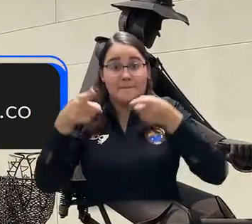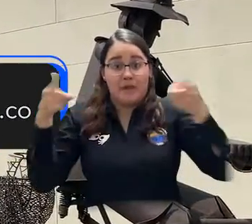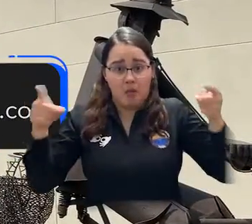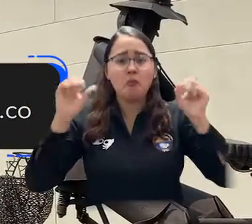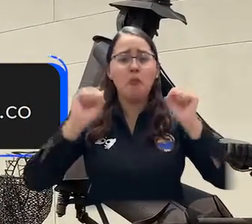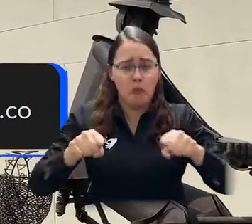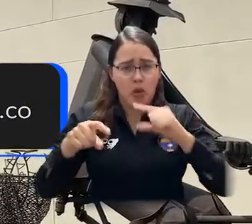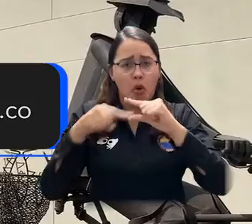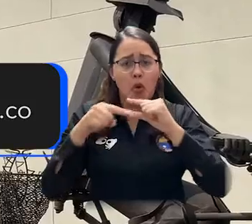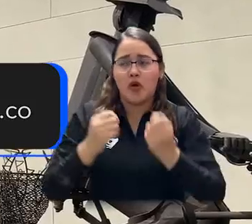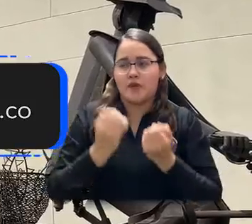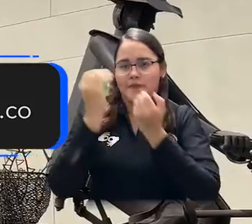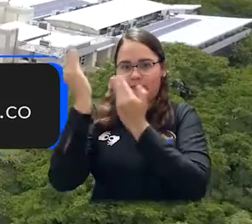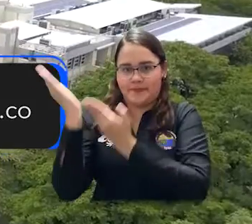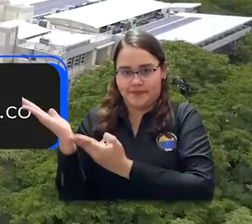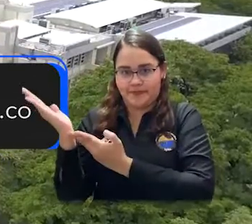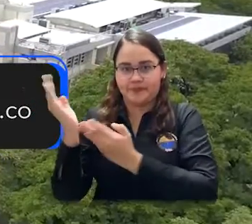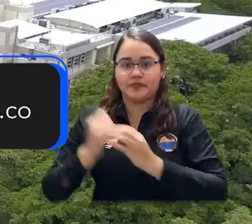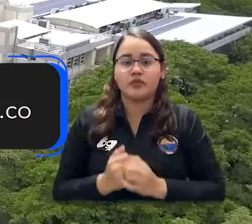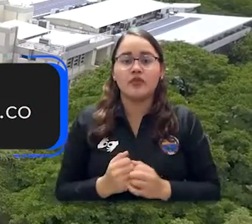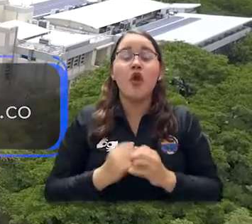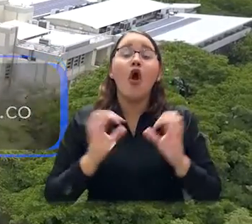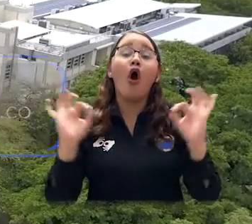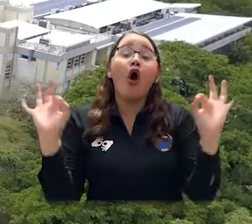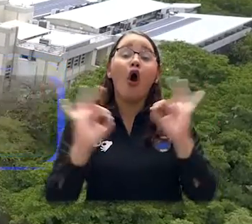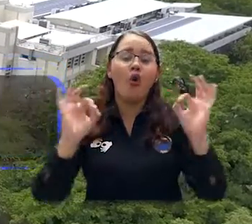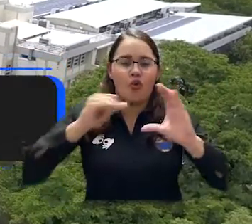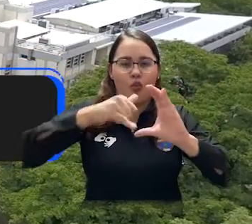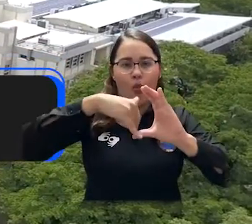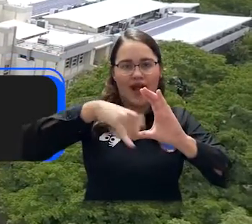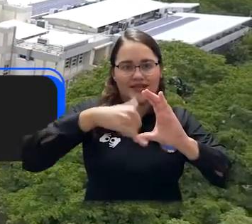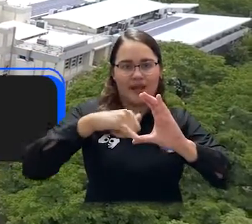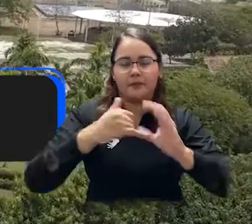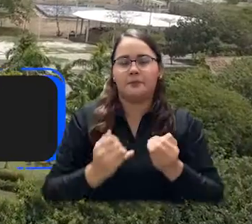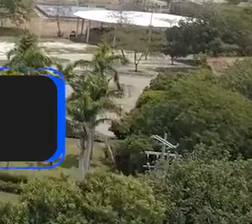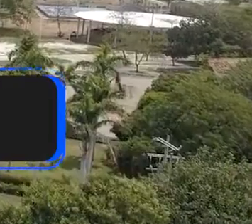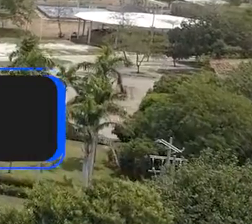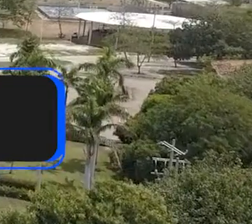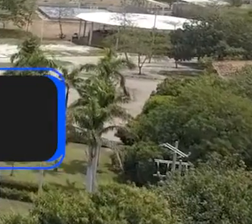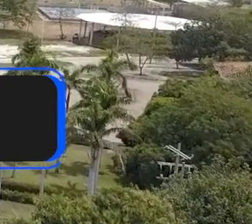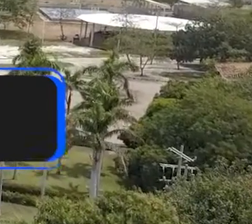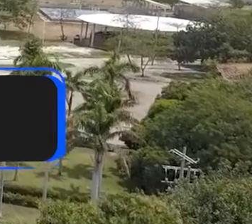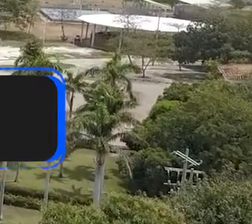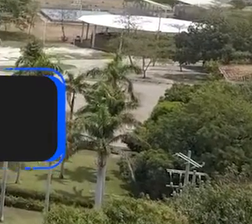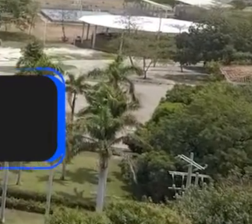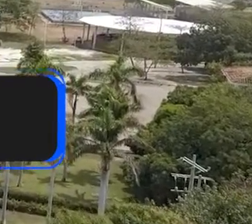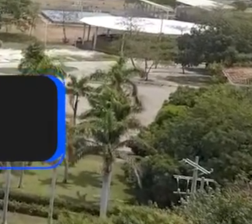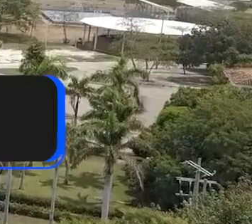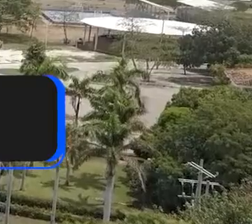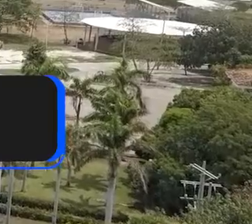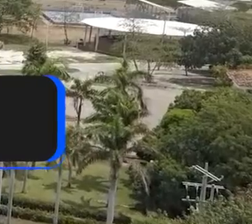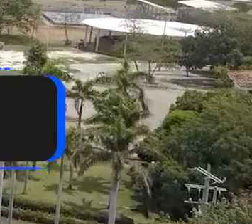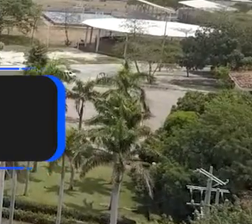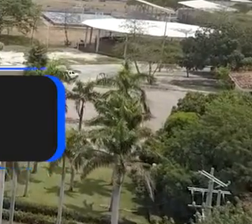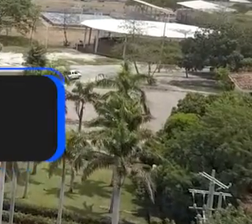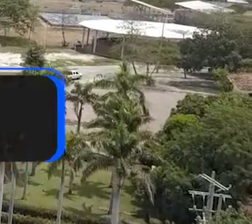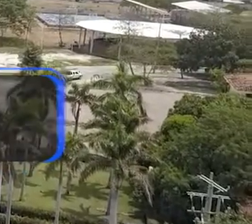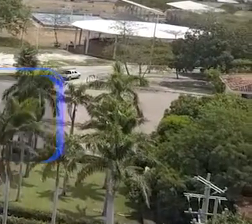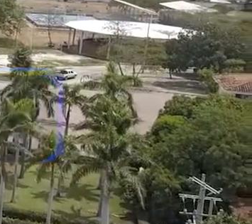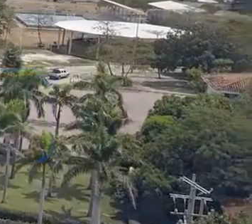consulta2020.unimagdalena.edu.co o a la línea de WhatsApp 323-566